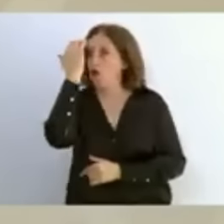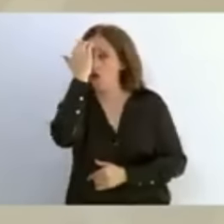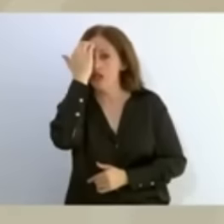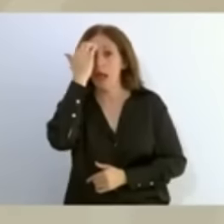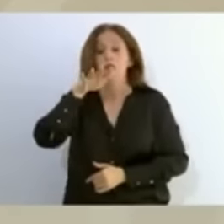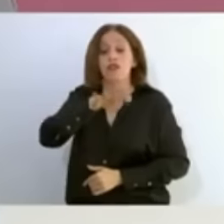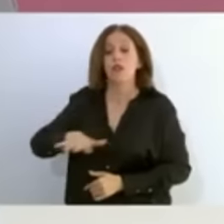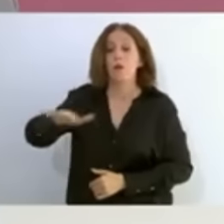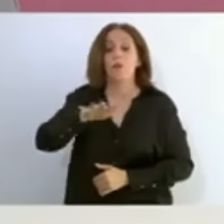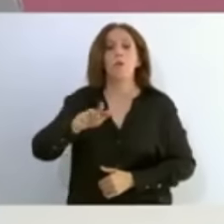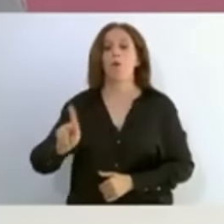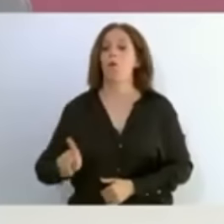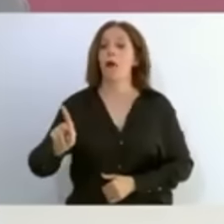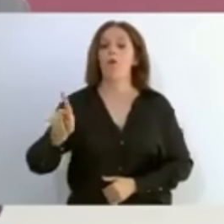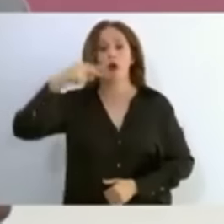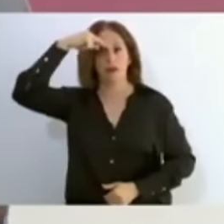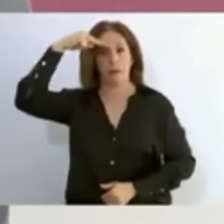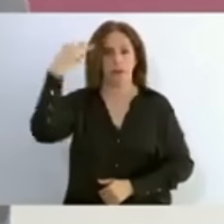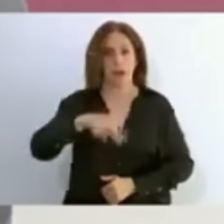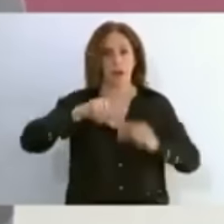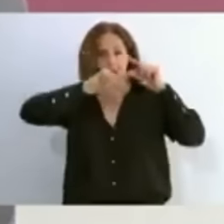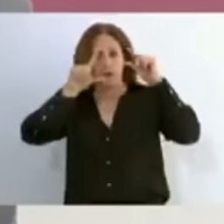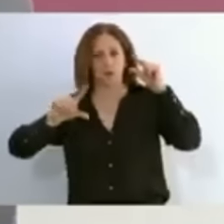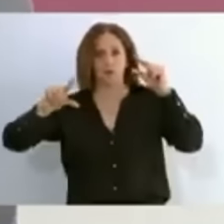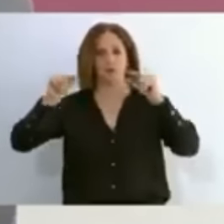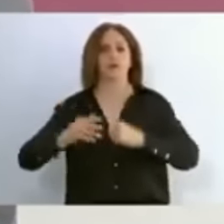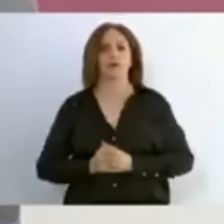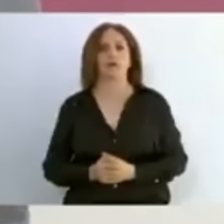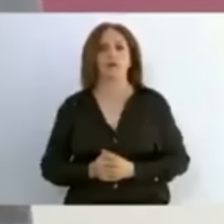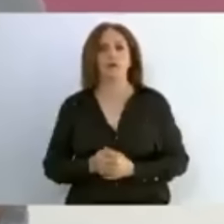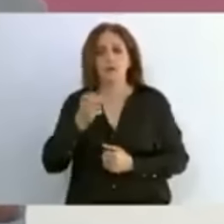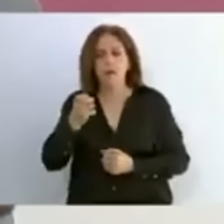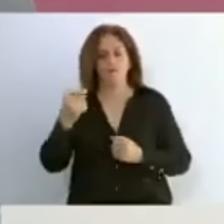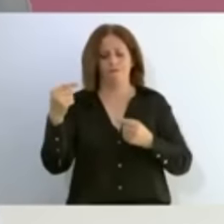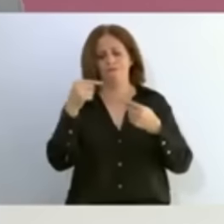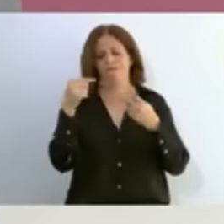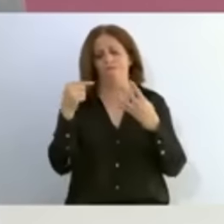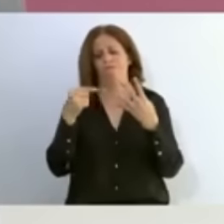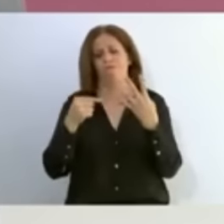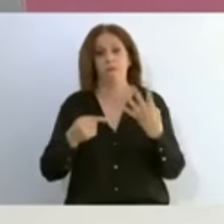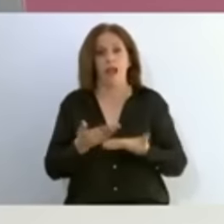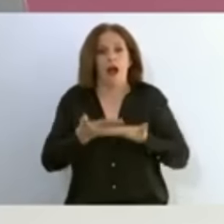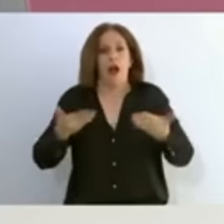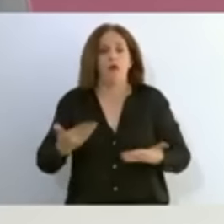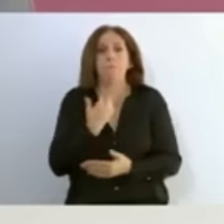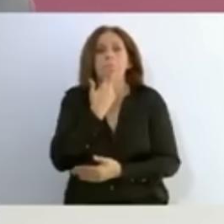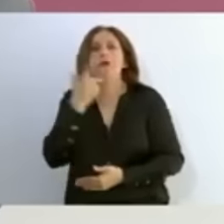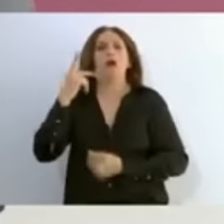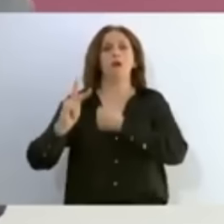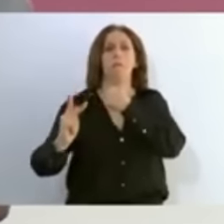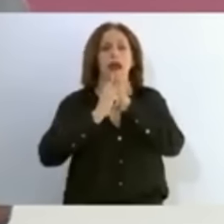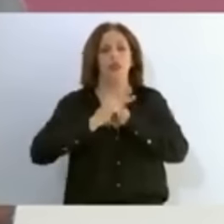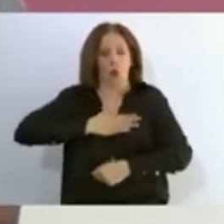pueblo de México. Muchas son las acciones que en esencia tienen por objetivo construir un país justo, libre y